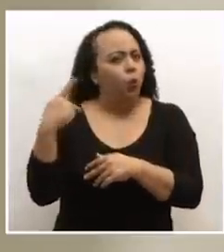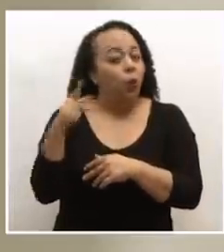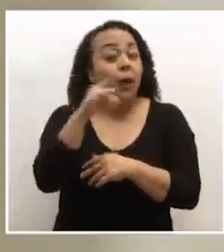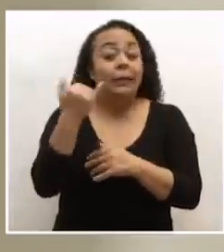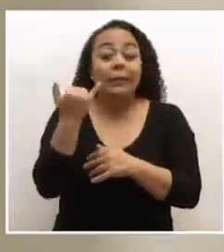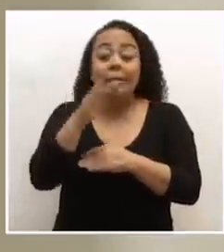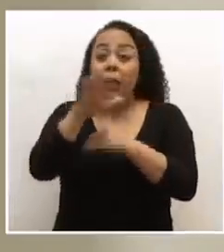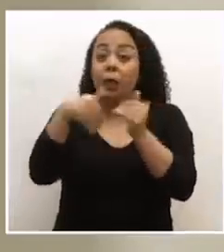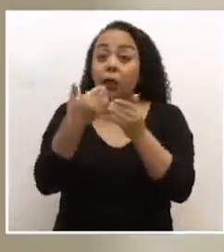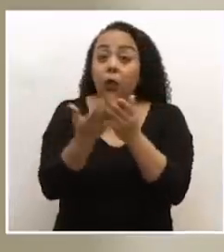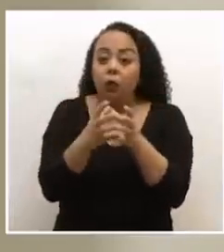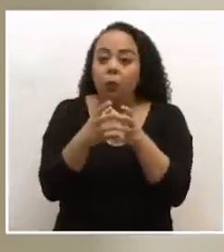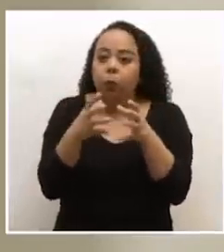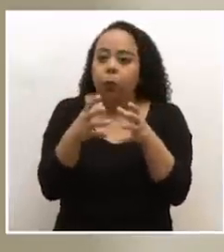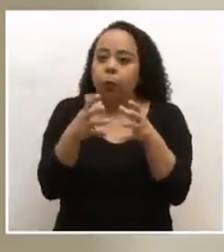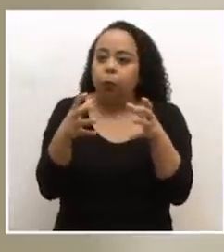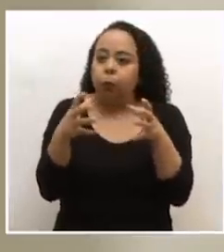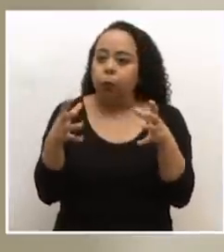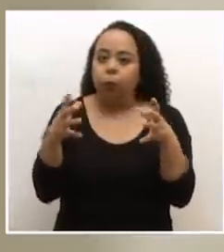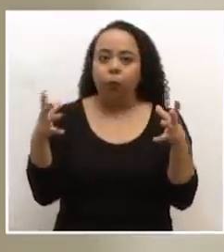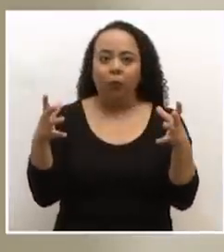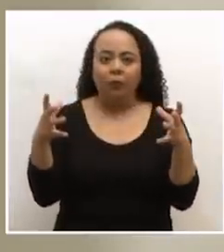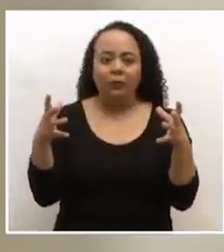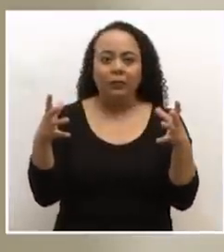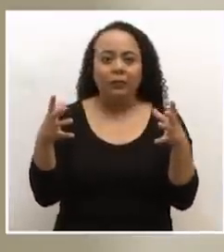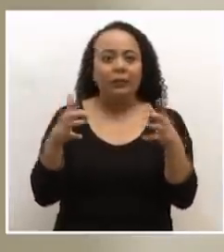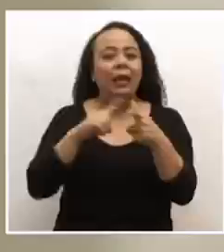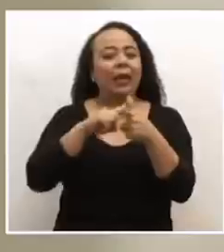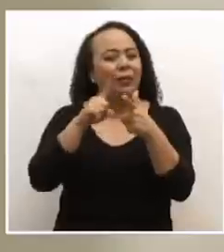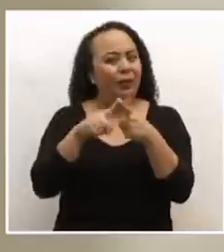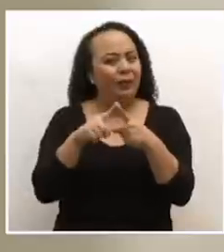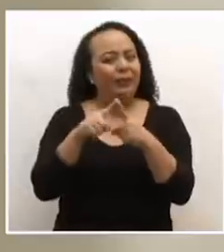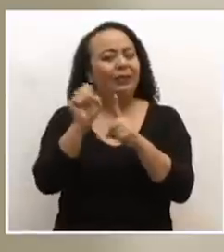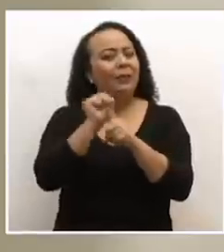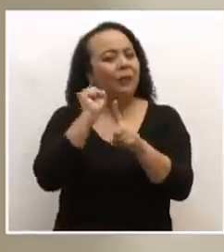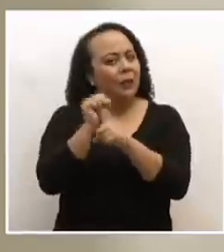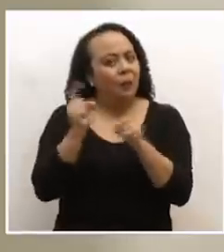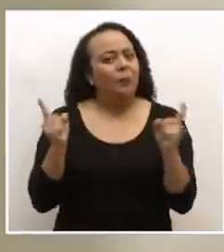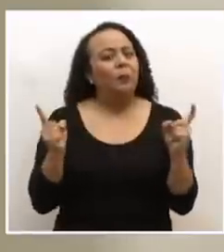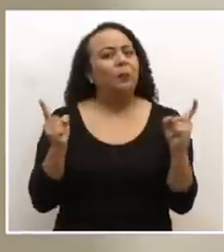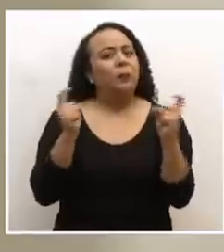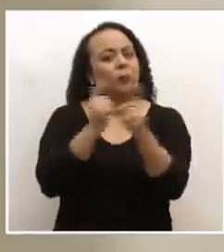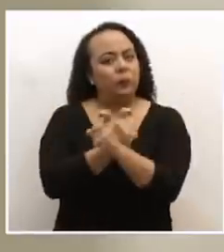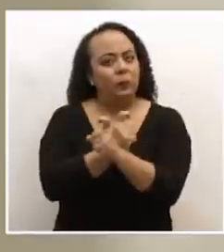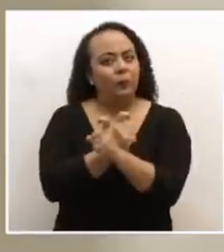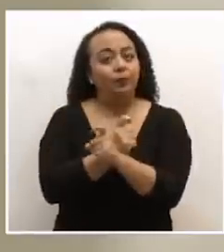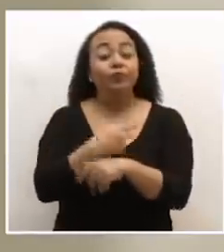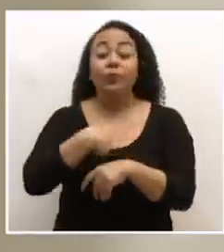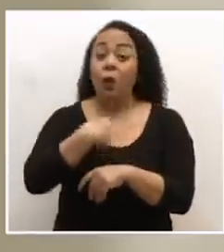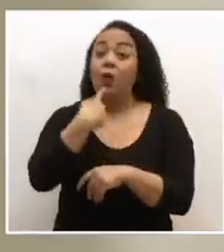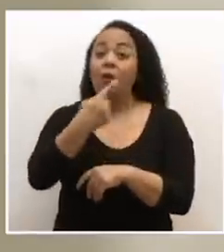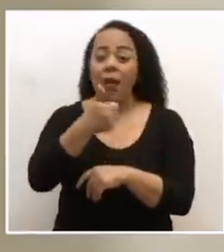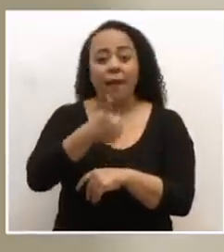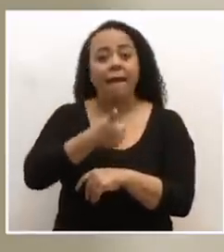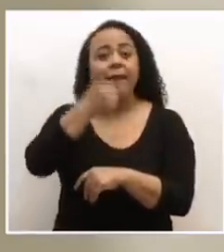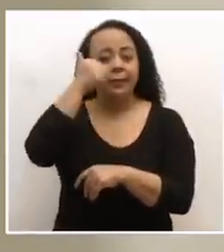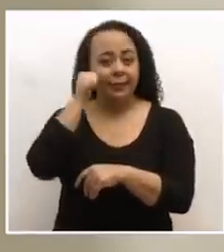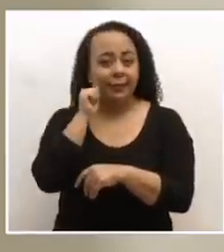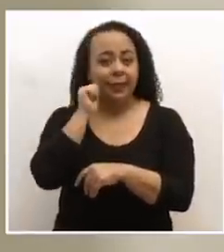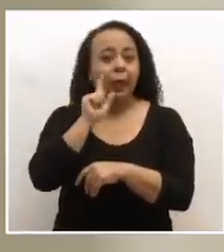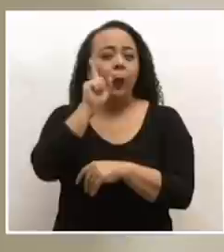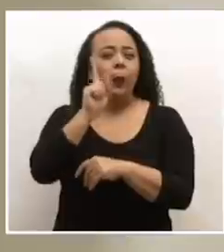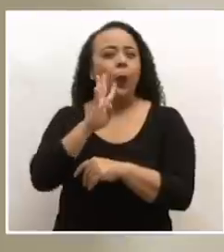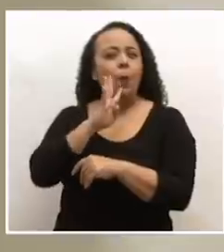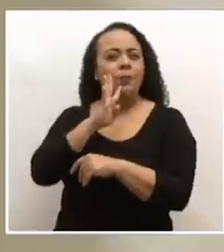empezamos a romper burbujas sociales, la situación se nos va a complicar mucho. Yo lo indicaba ayer en una